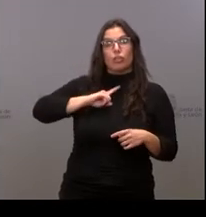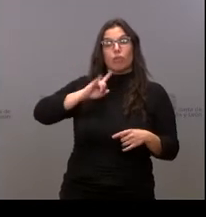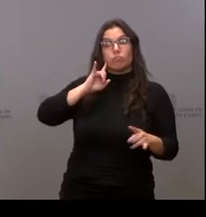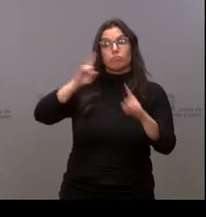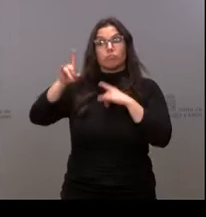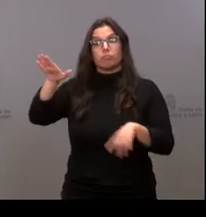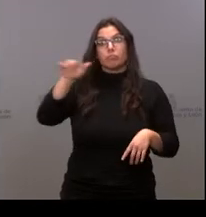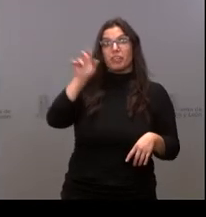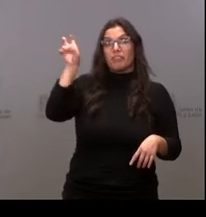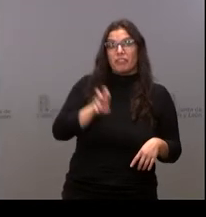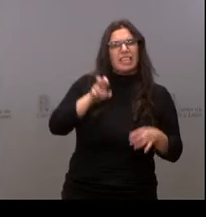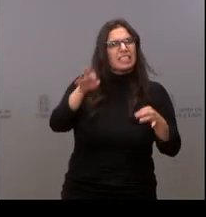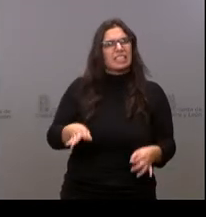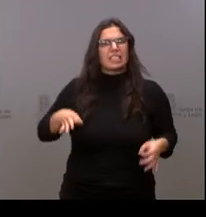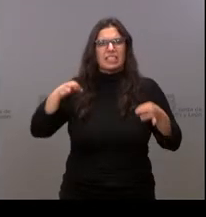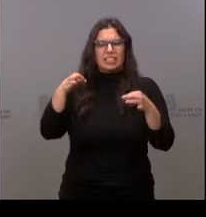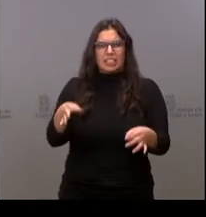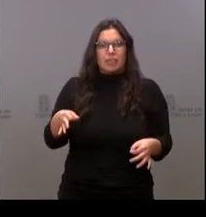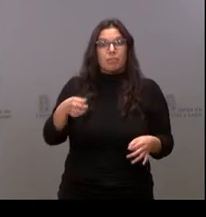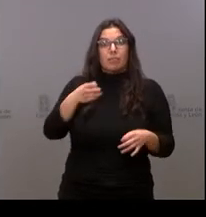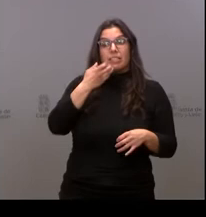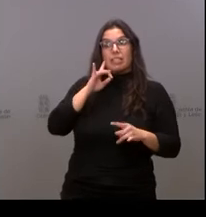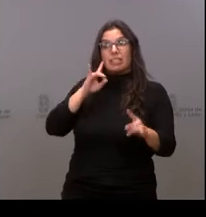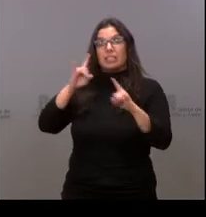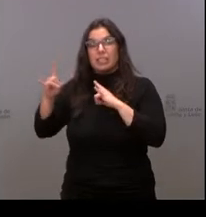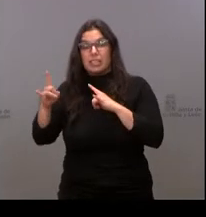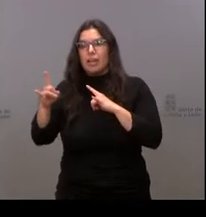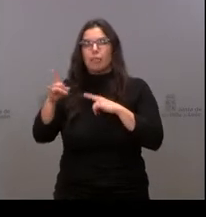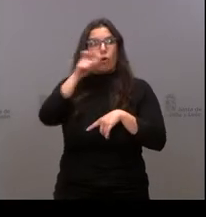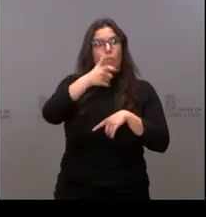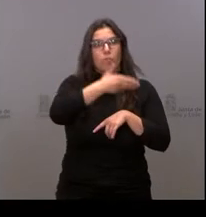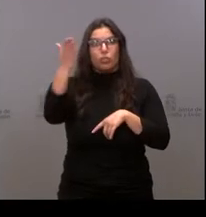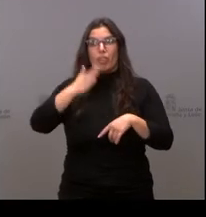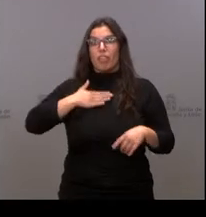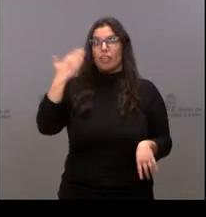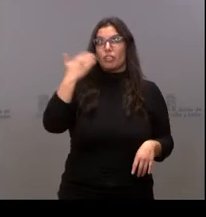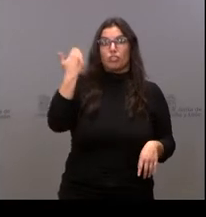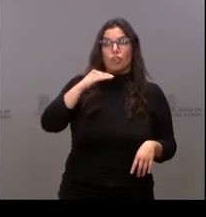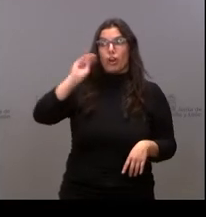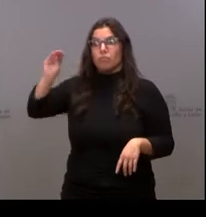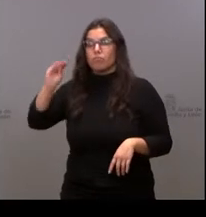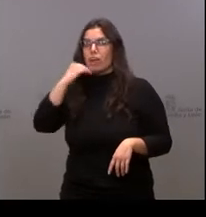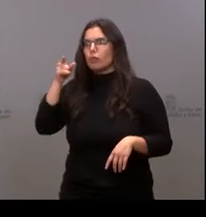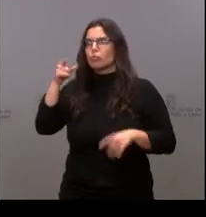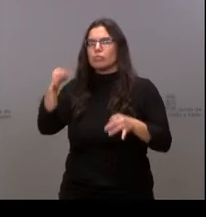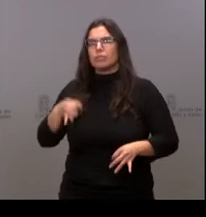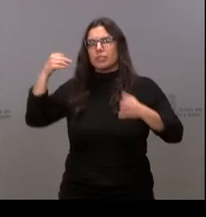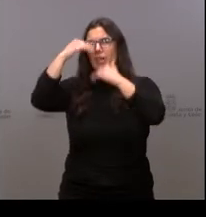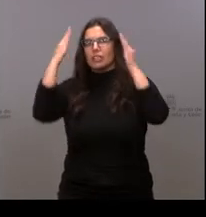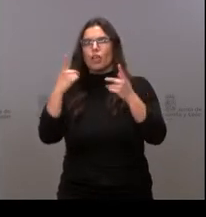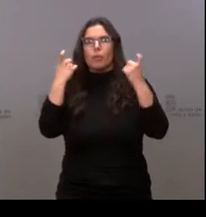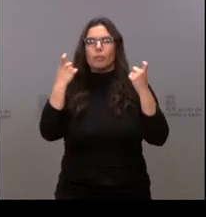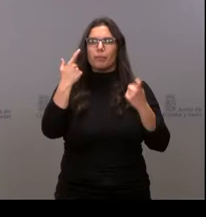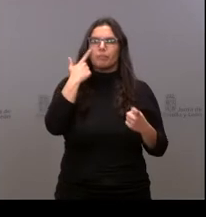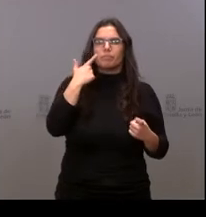o no estés en Soria. Siempre a una llamada nuestra, a una llamada de cualquier soriano, la coges y siempre estás pendiente de lo que necesita Soria. Gracias,